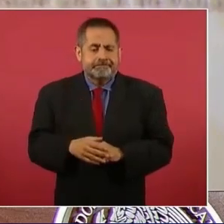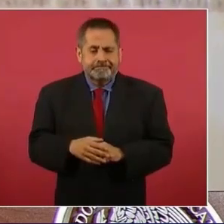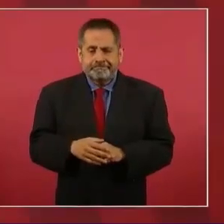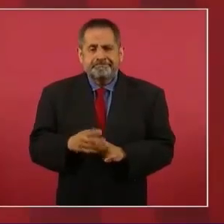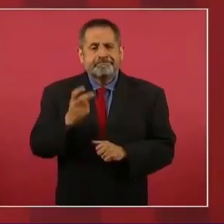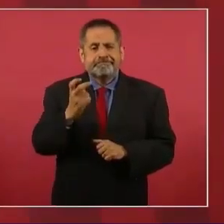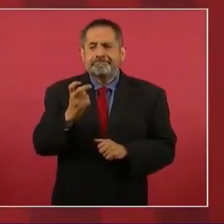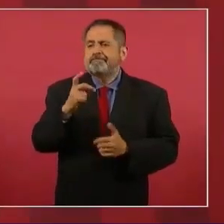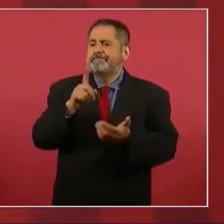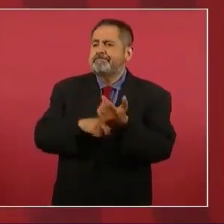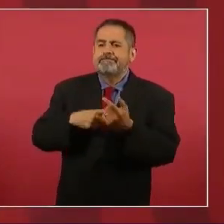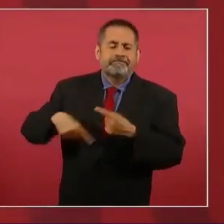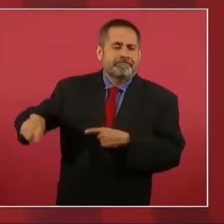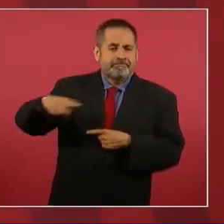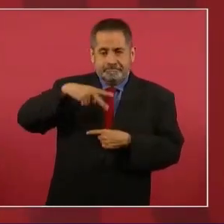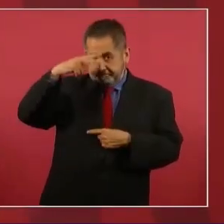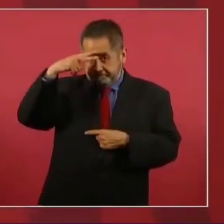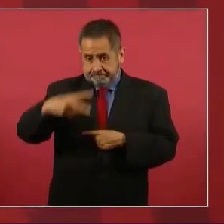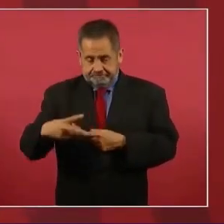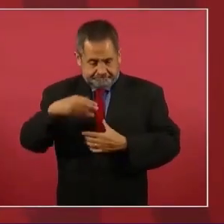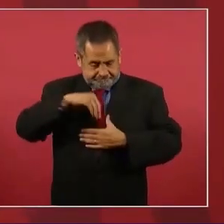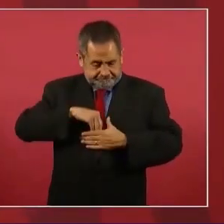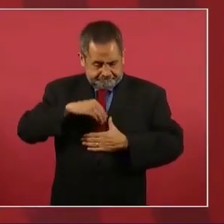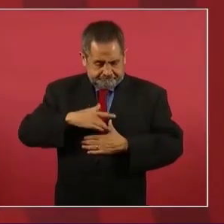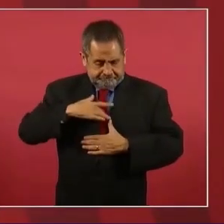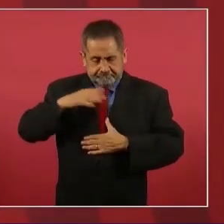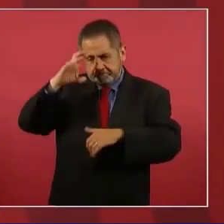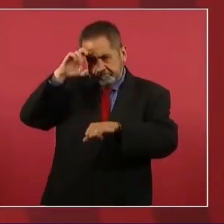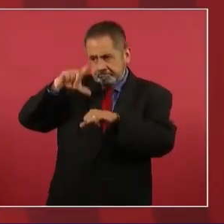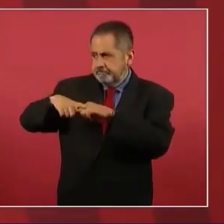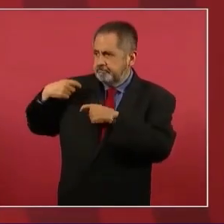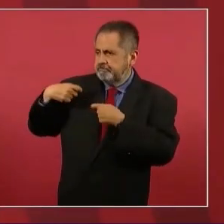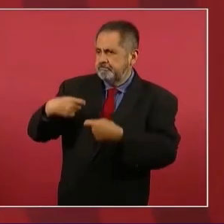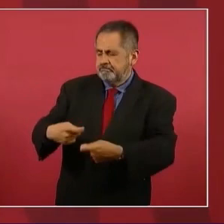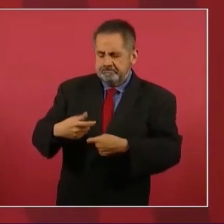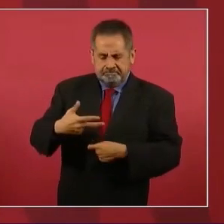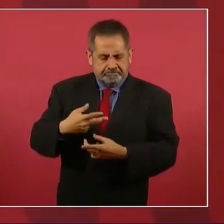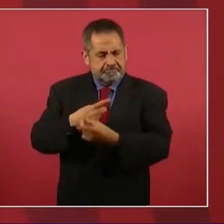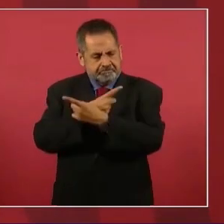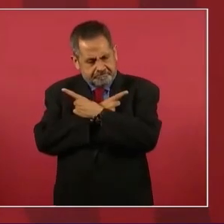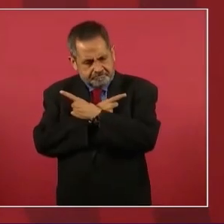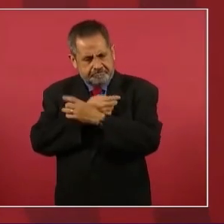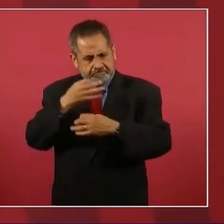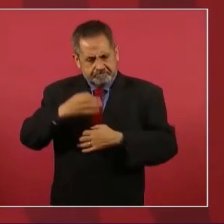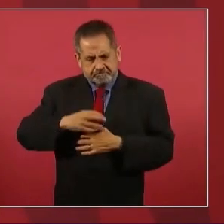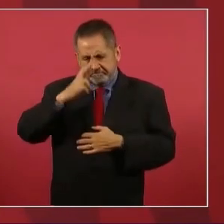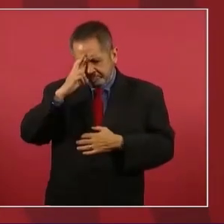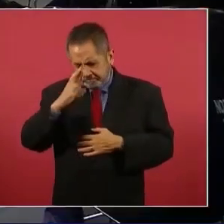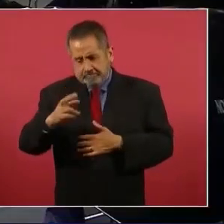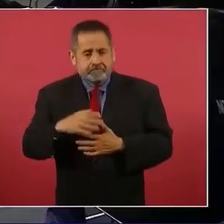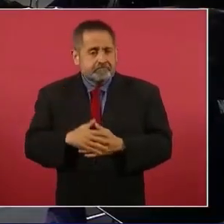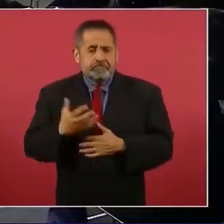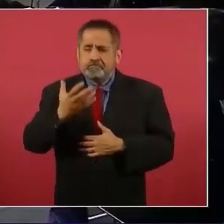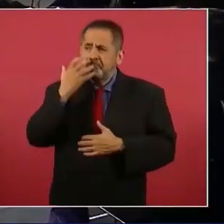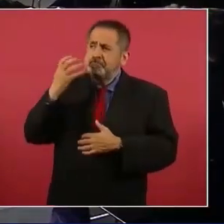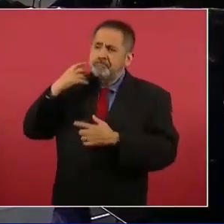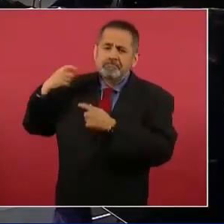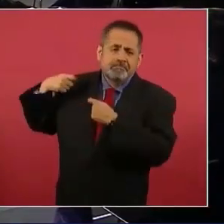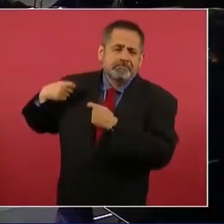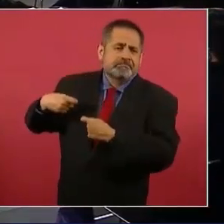Precisamente por los valores culturales, por la herencia